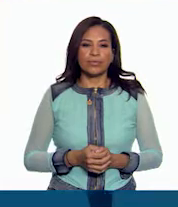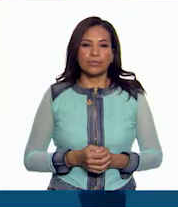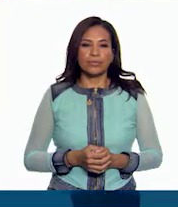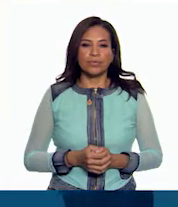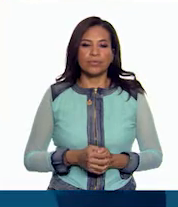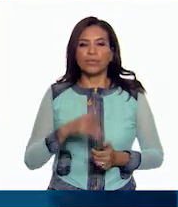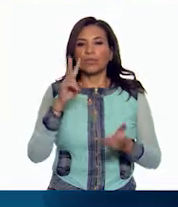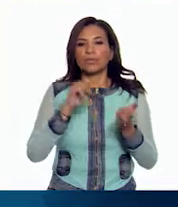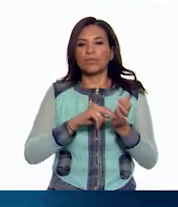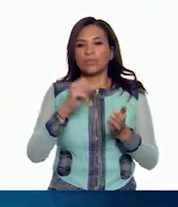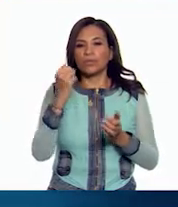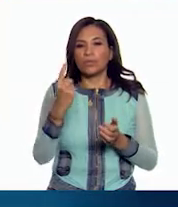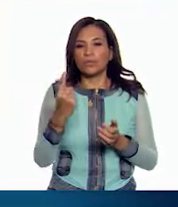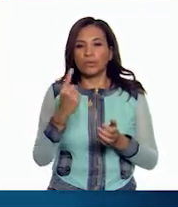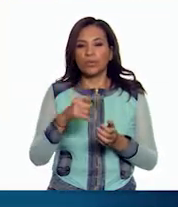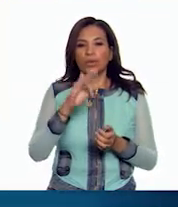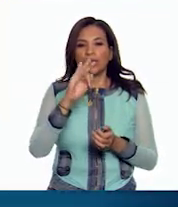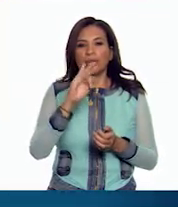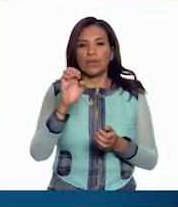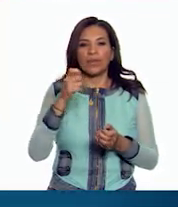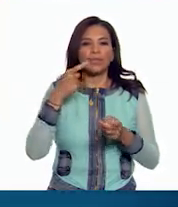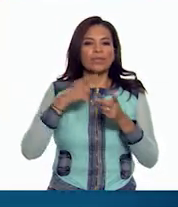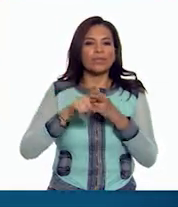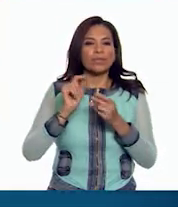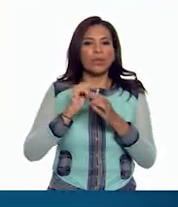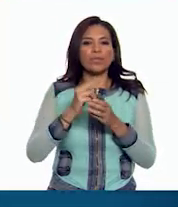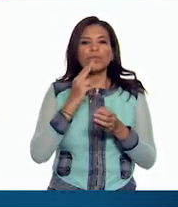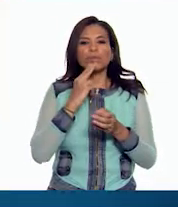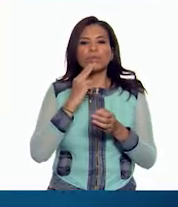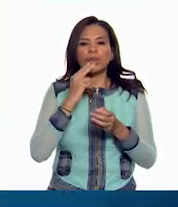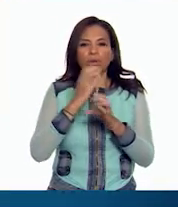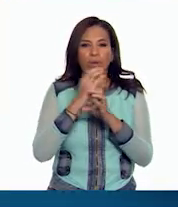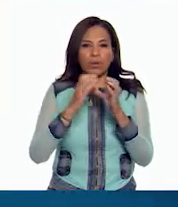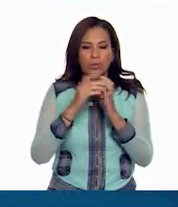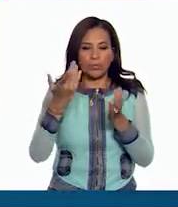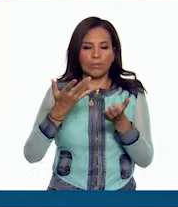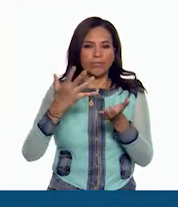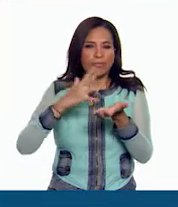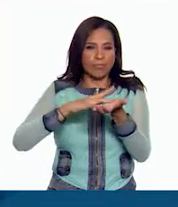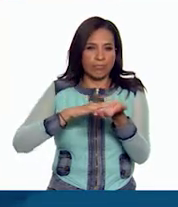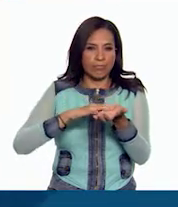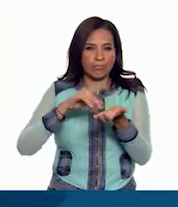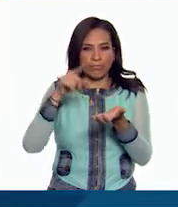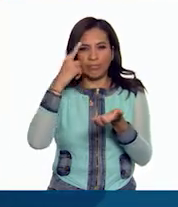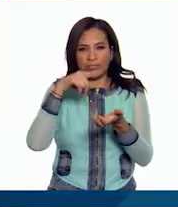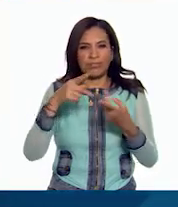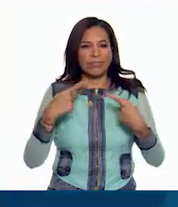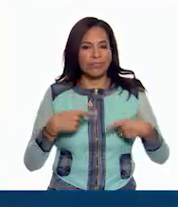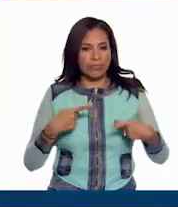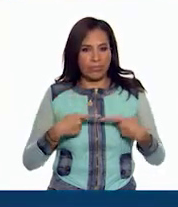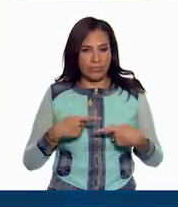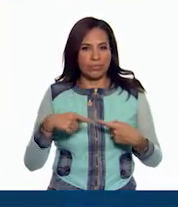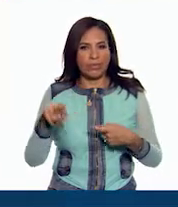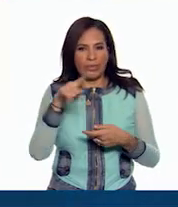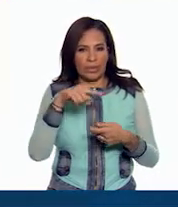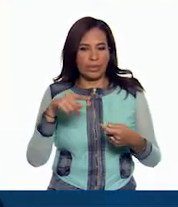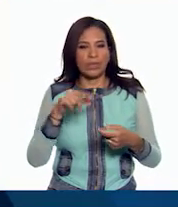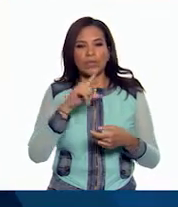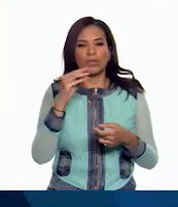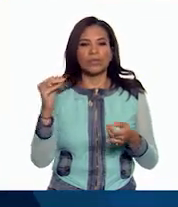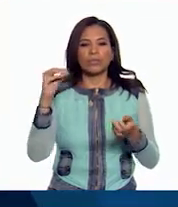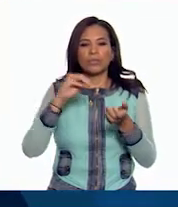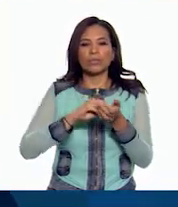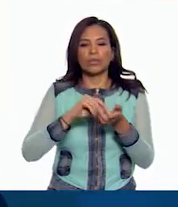En 2001, el IFE empezó a utilizar equipos para registrar las huellas de las y los ciudadanos y le incorporó a la